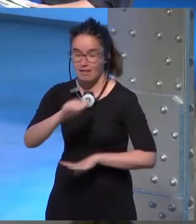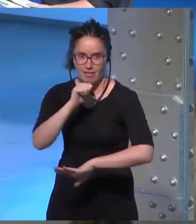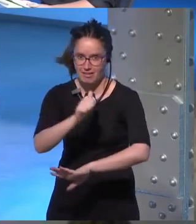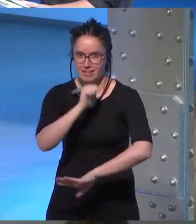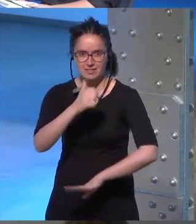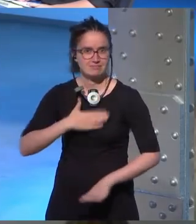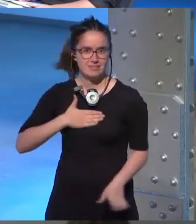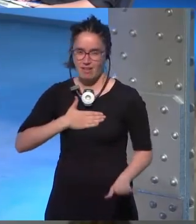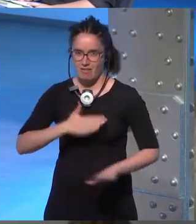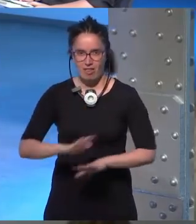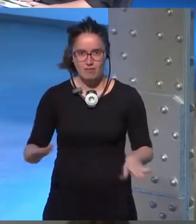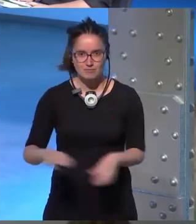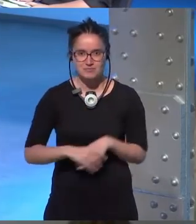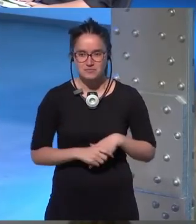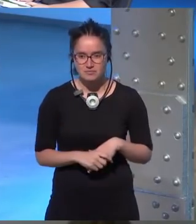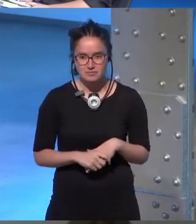de nada encantada